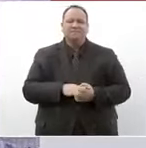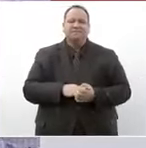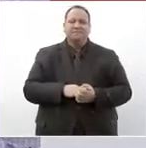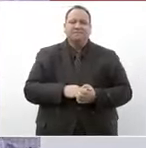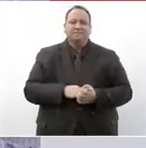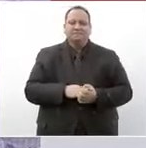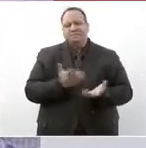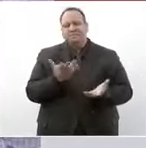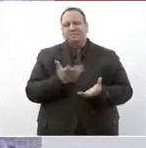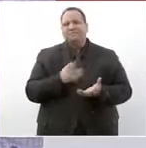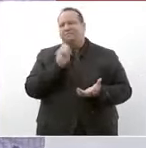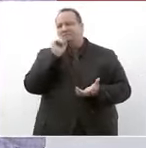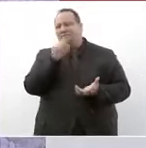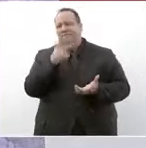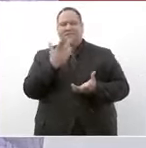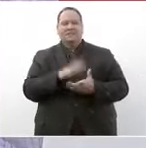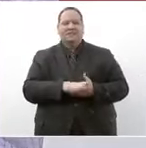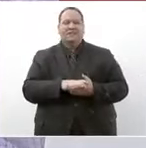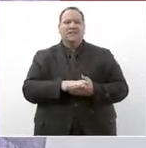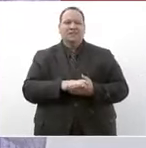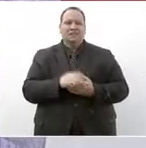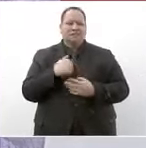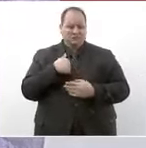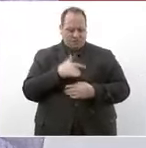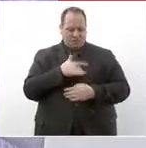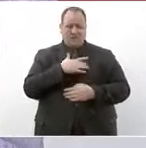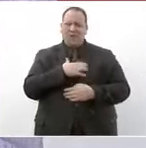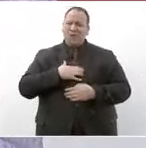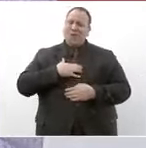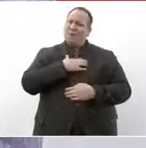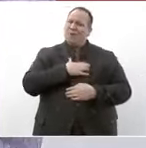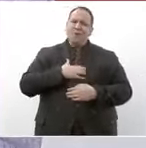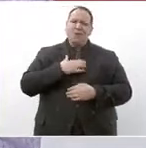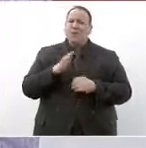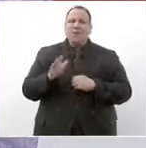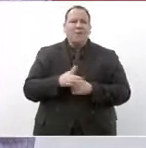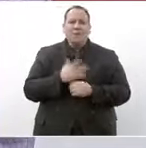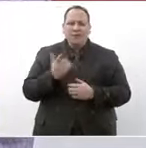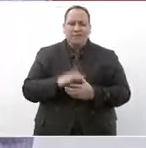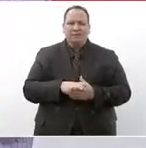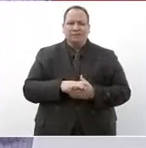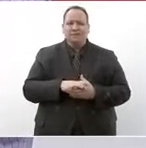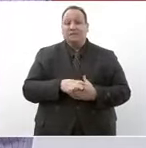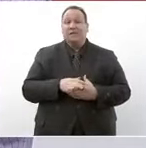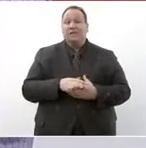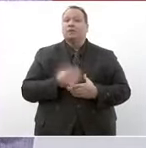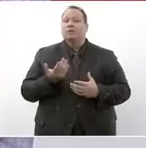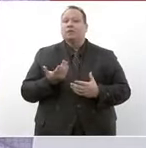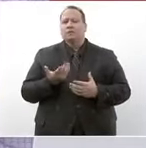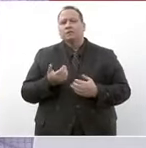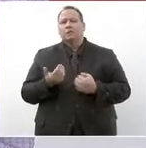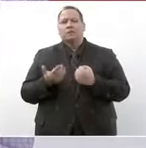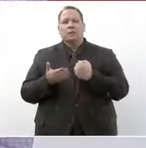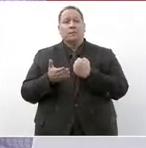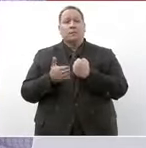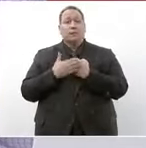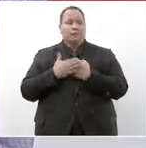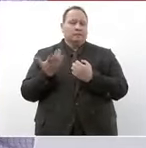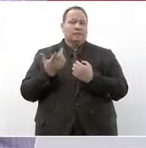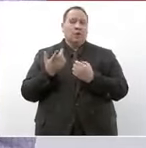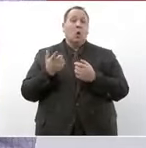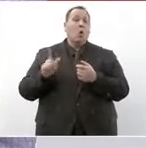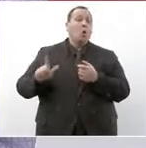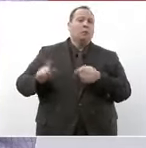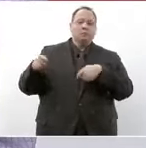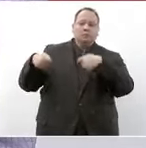pues también estoy contento porque quien va a hacerse cargo